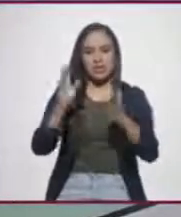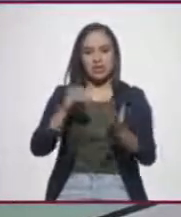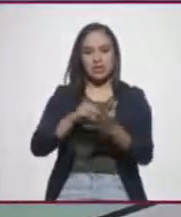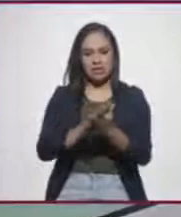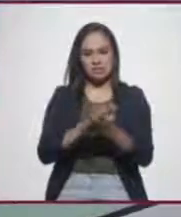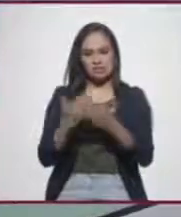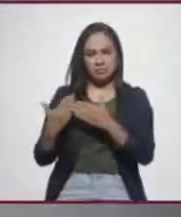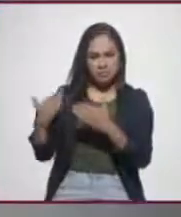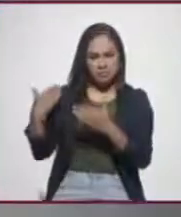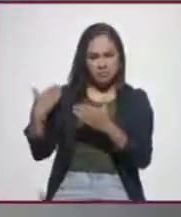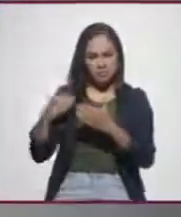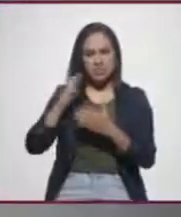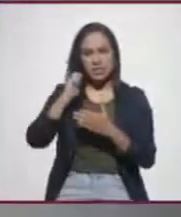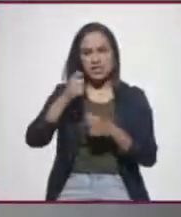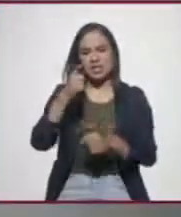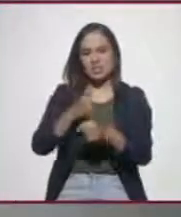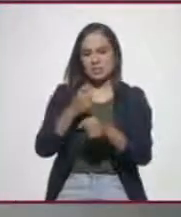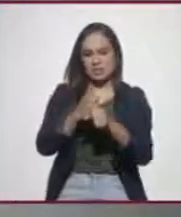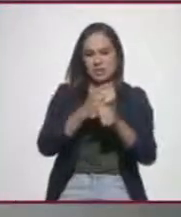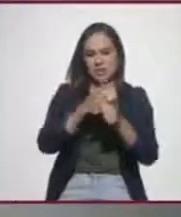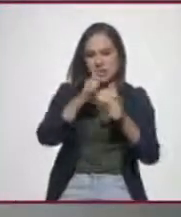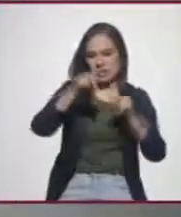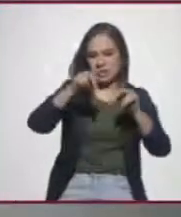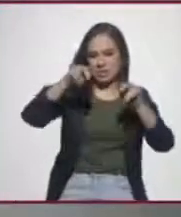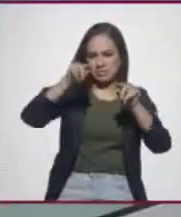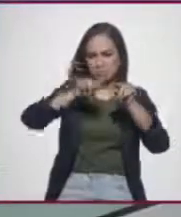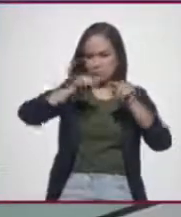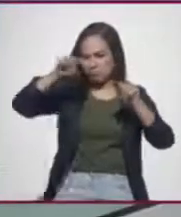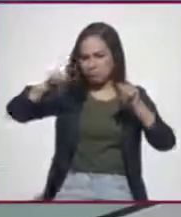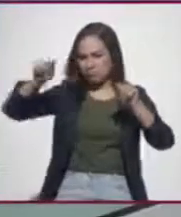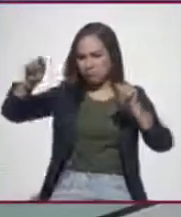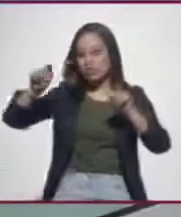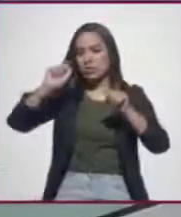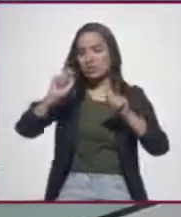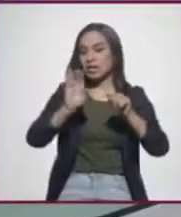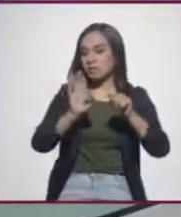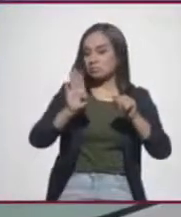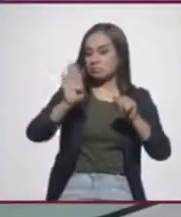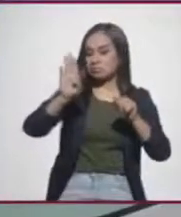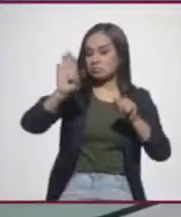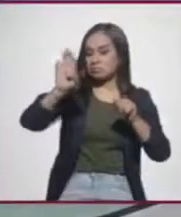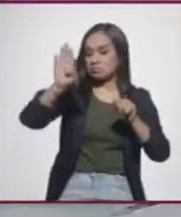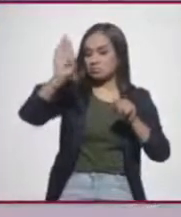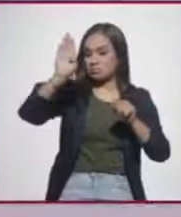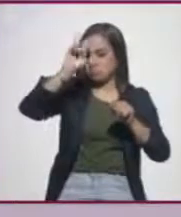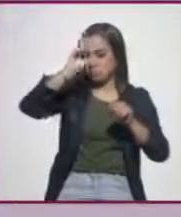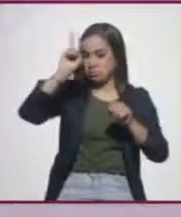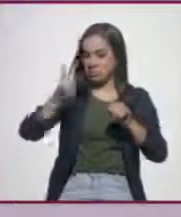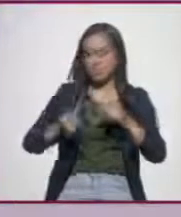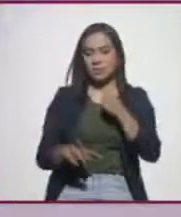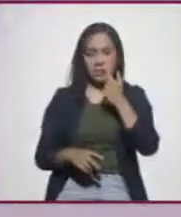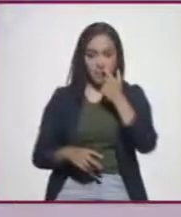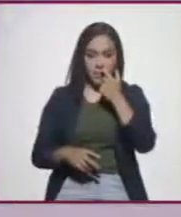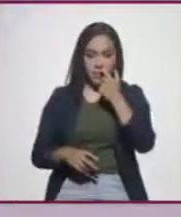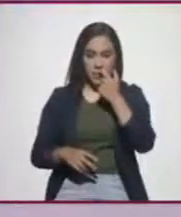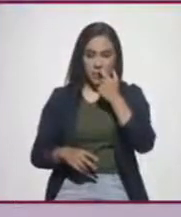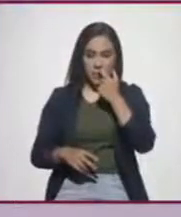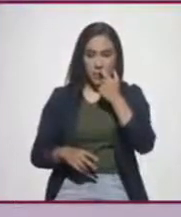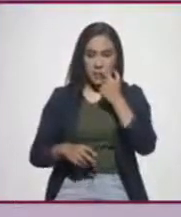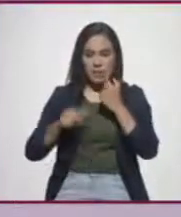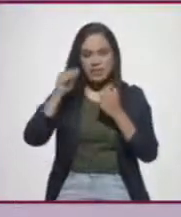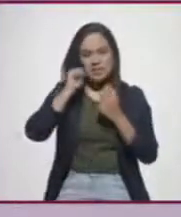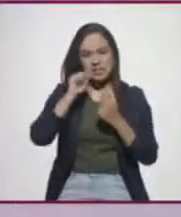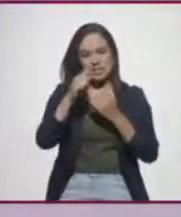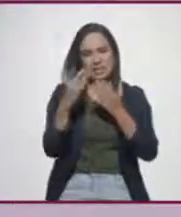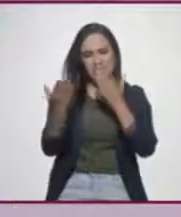recientemente, como vemos en este primer gráfico, es que hay una tendencia al alza, que siempre en estas